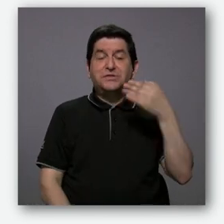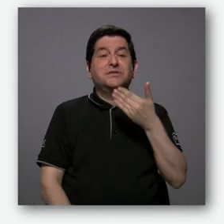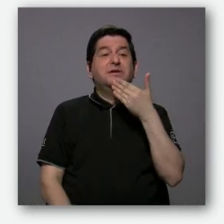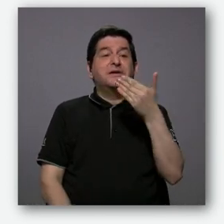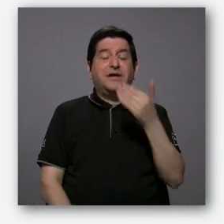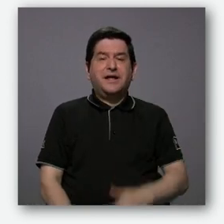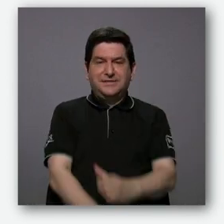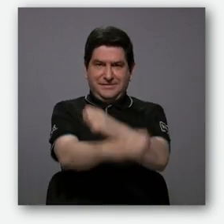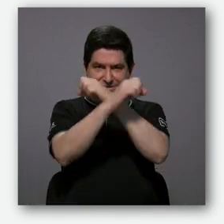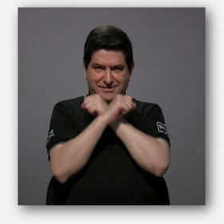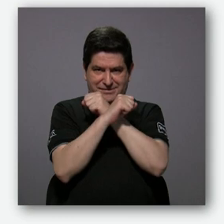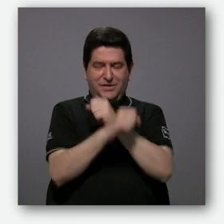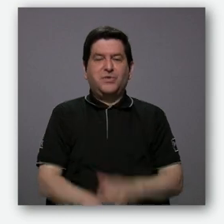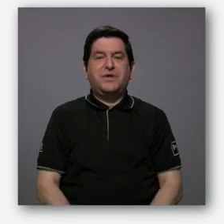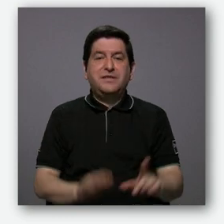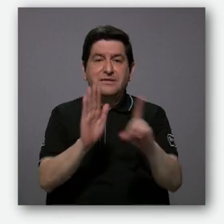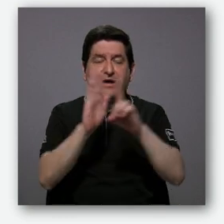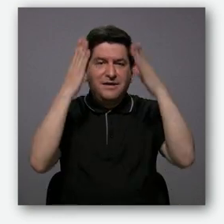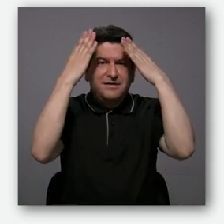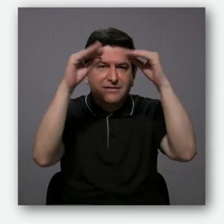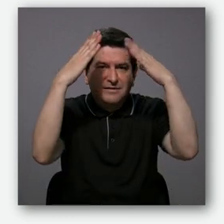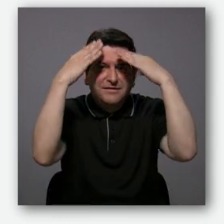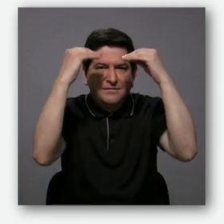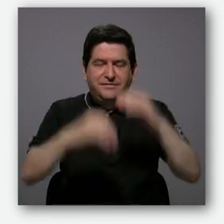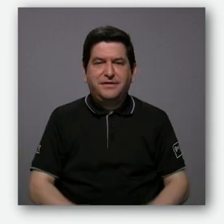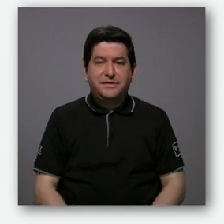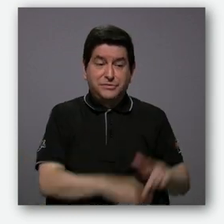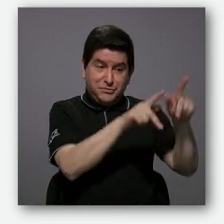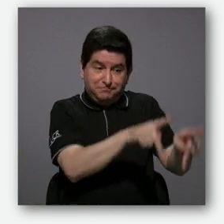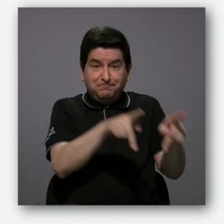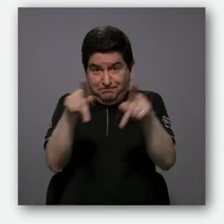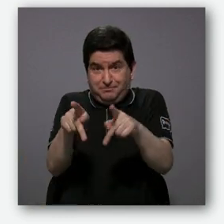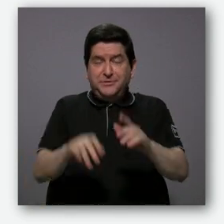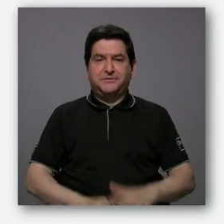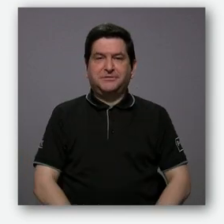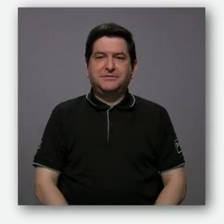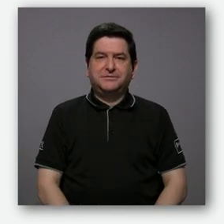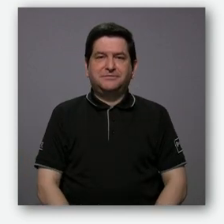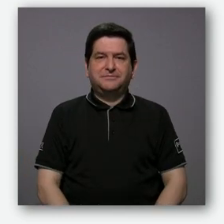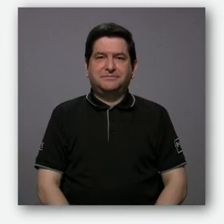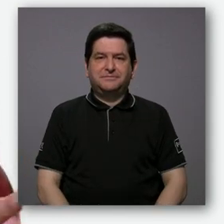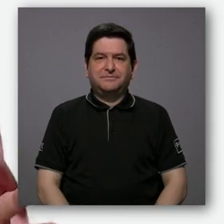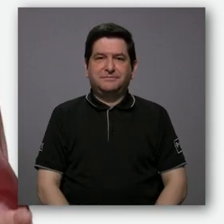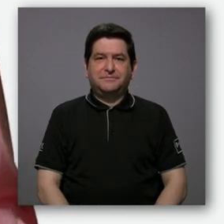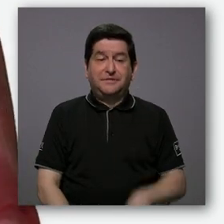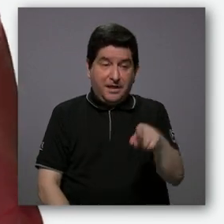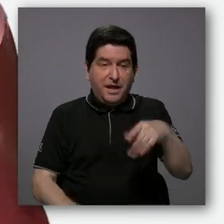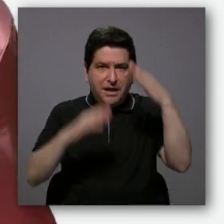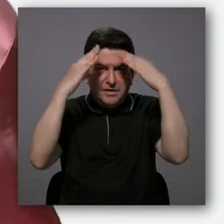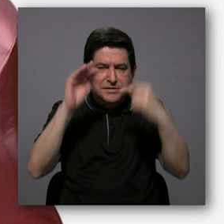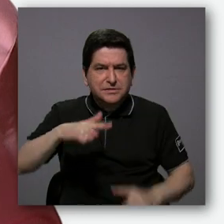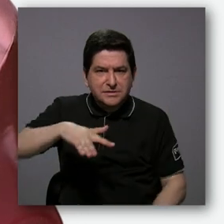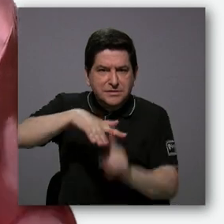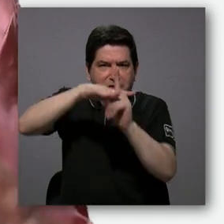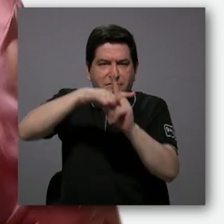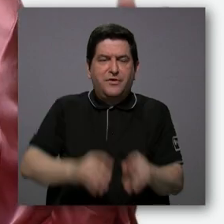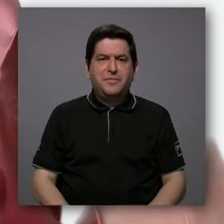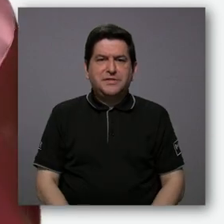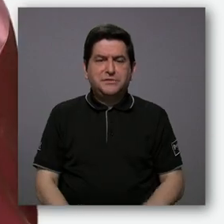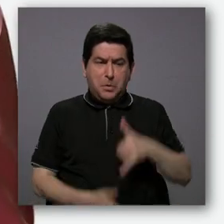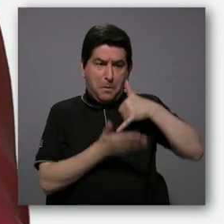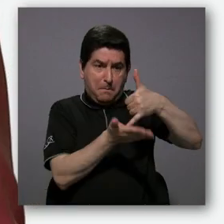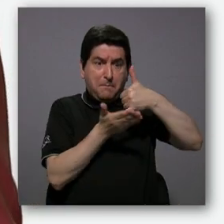gracias por garantizar el derecho a la información de las personas. Estas revelaciones les dieron